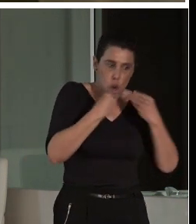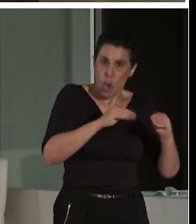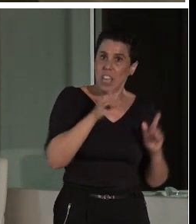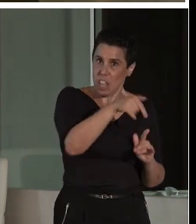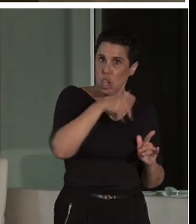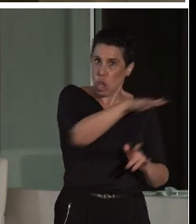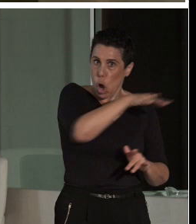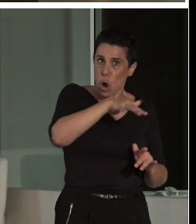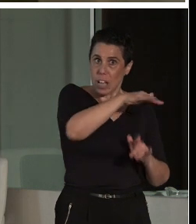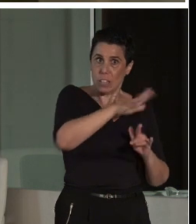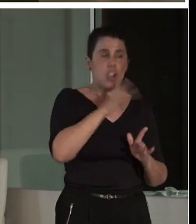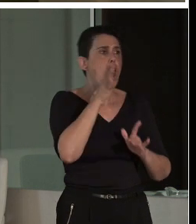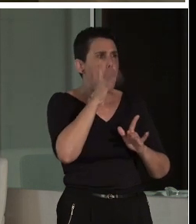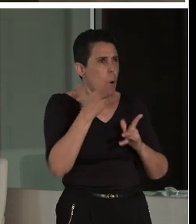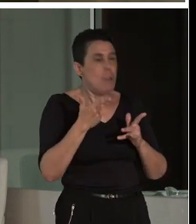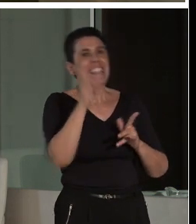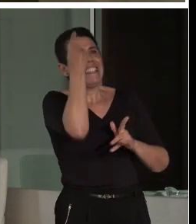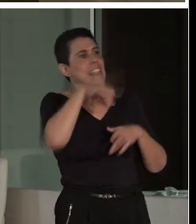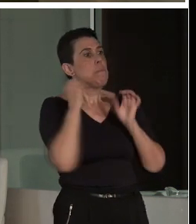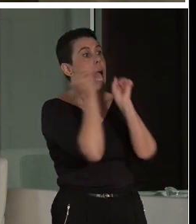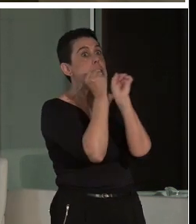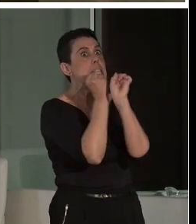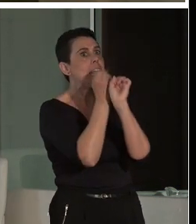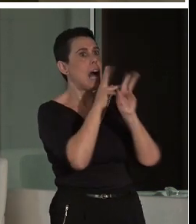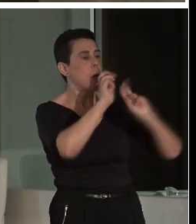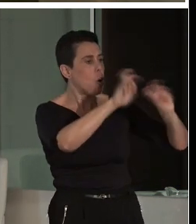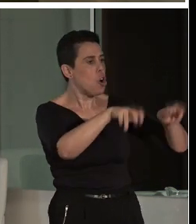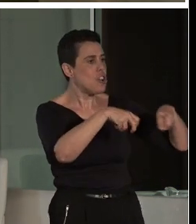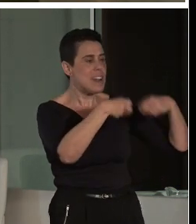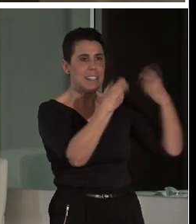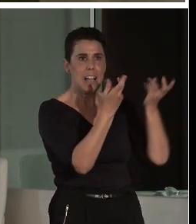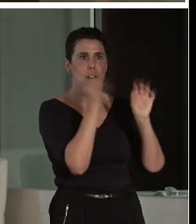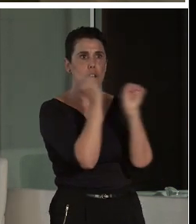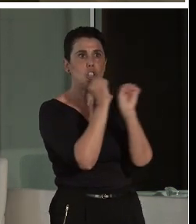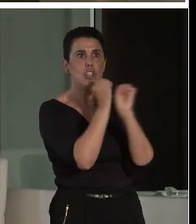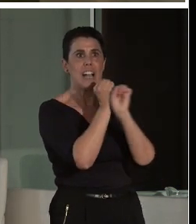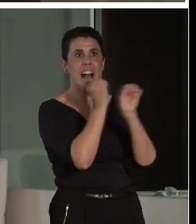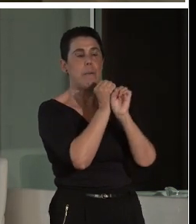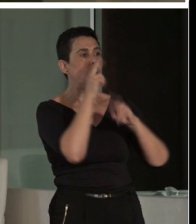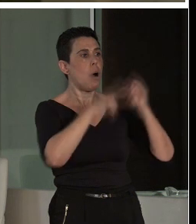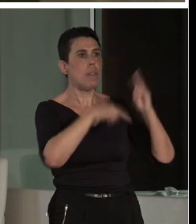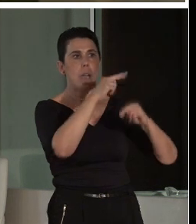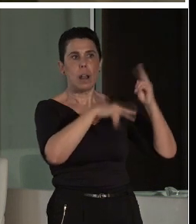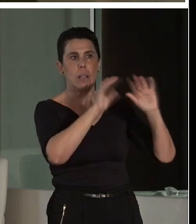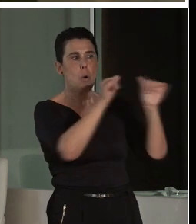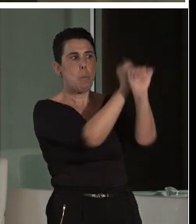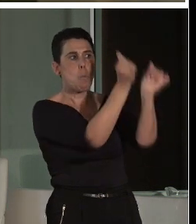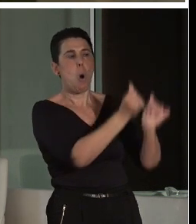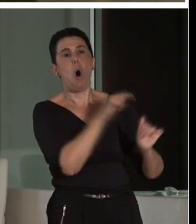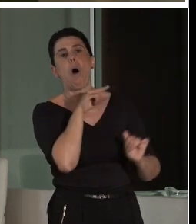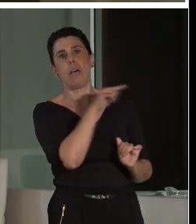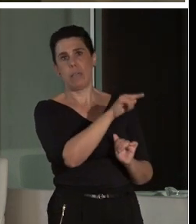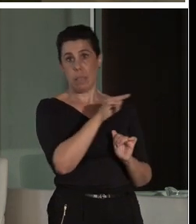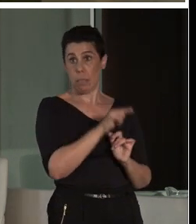trabajos de restauración y de arquitectura son un paradigma, bueno, pues nos ha hecho que la gente no sepa